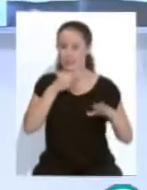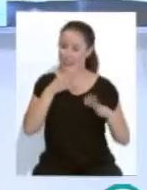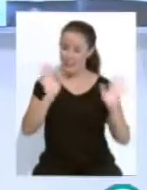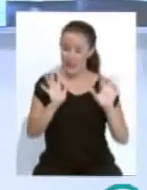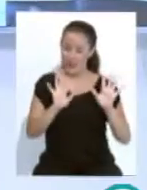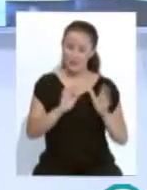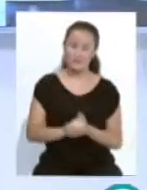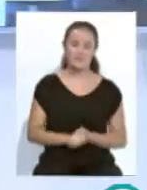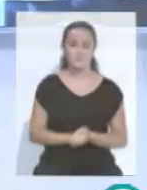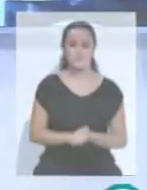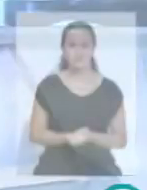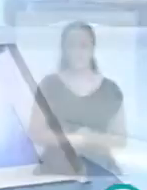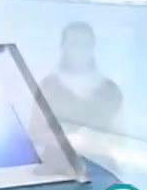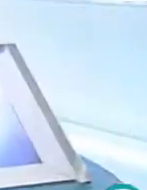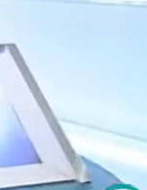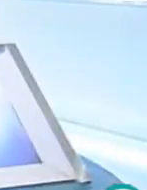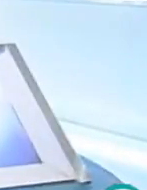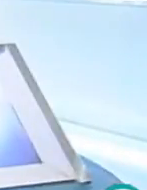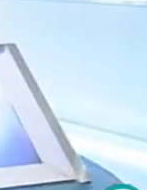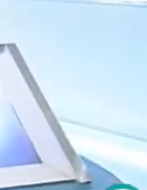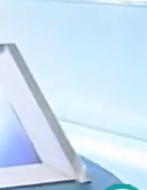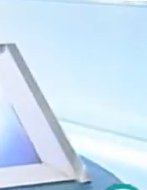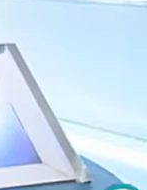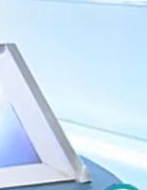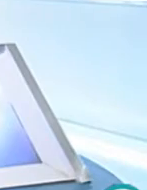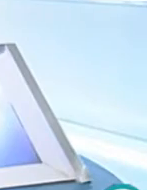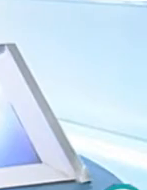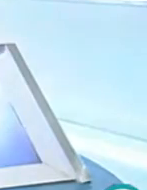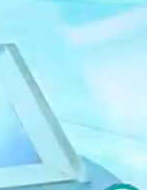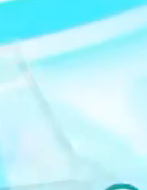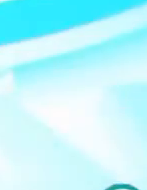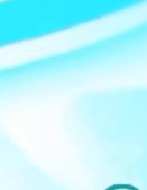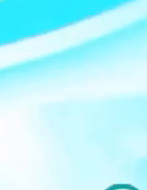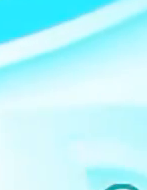Adiós. Gracias por ver el video.